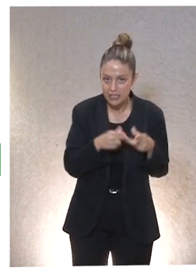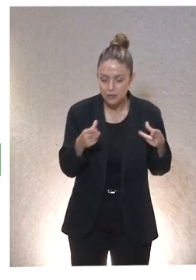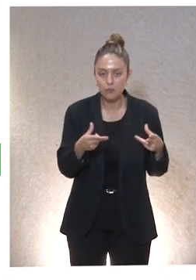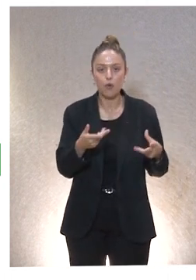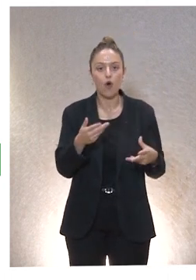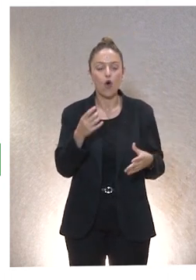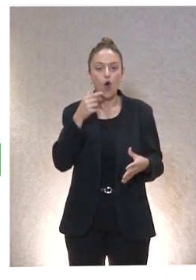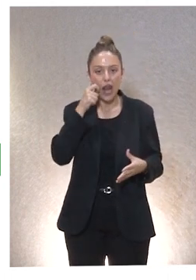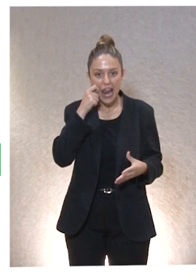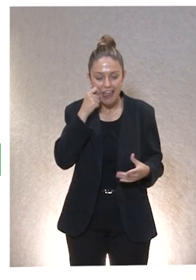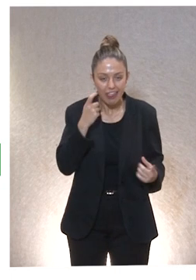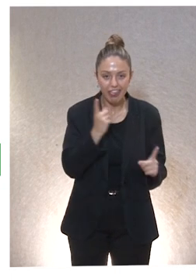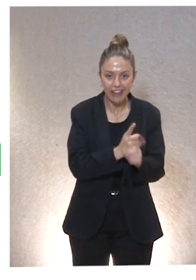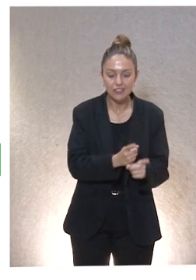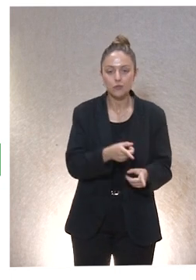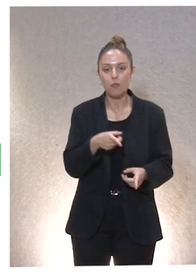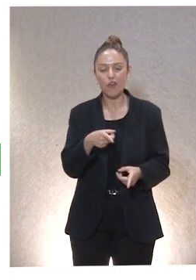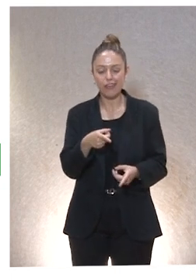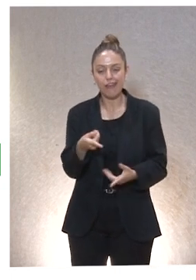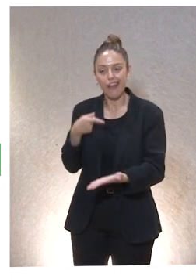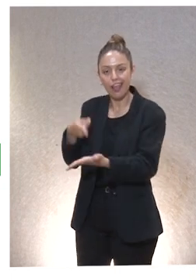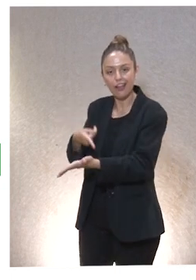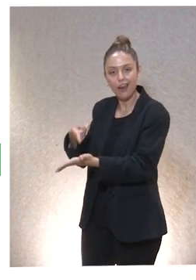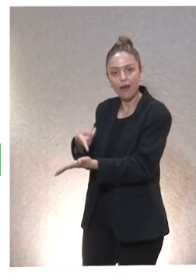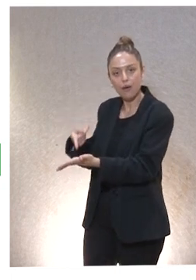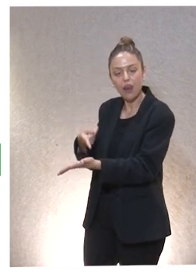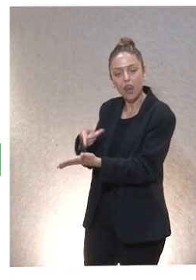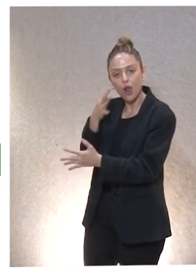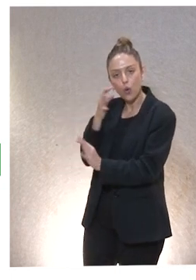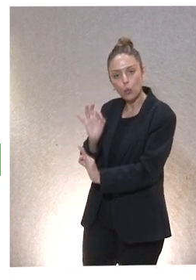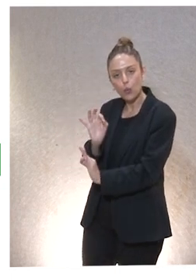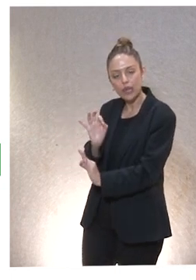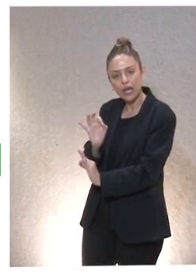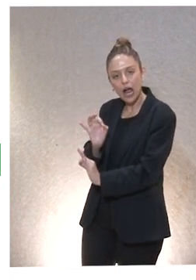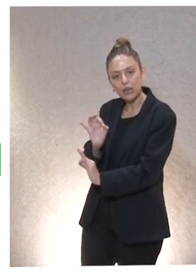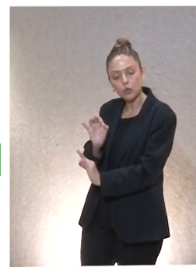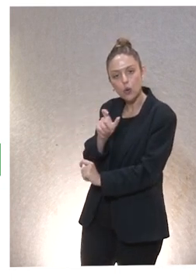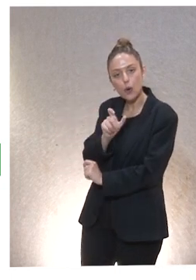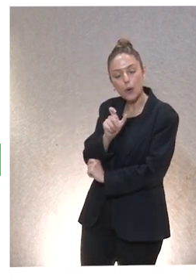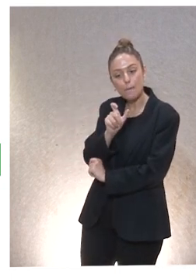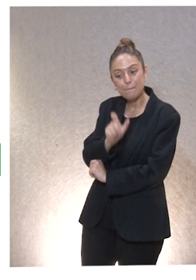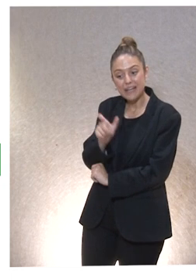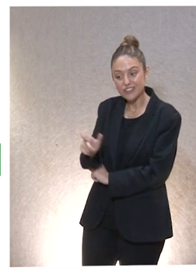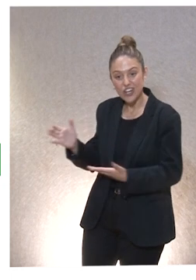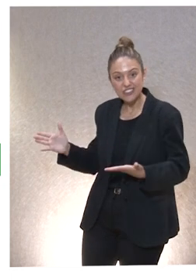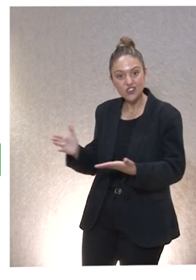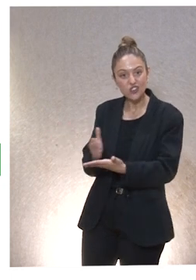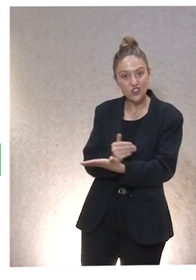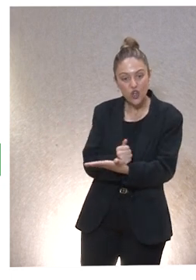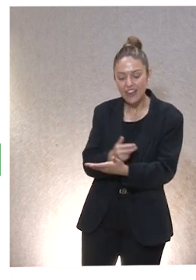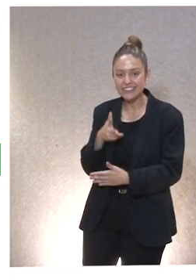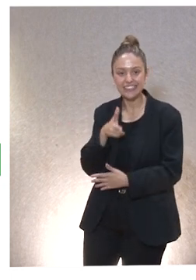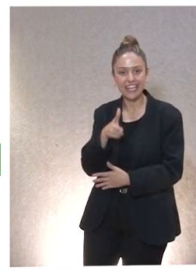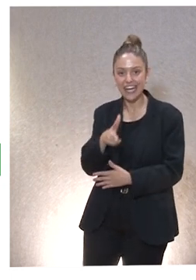antirracismo, anticapitalismo reclaman. Mucho cuidado. Todas las personas tenemos derecho igual a salir a la